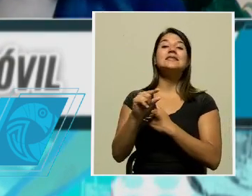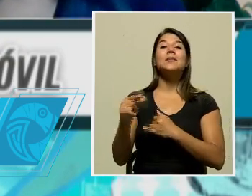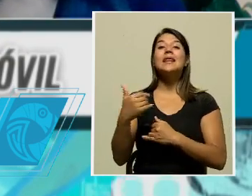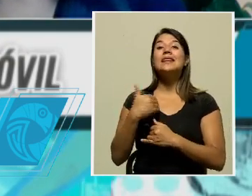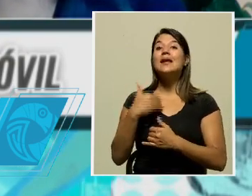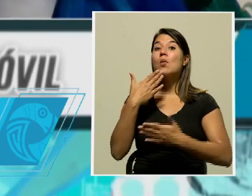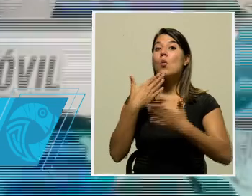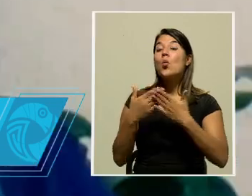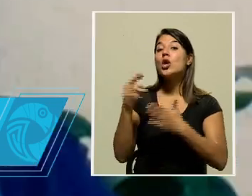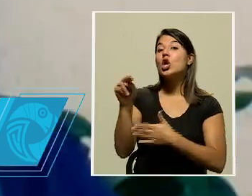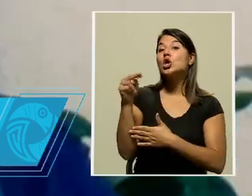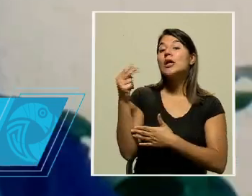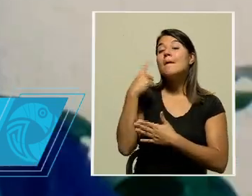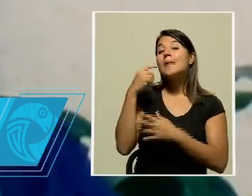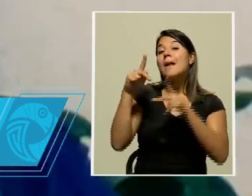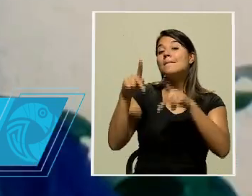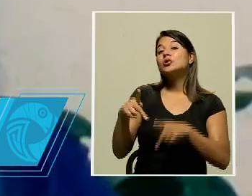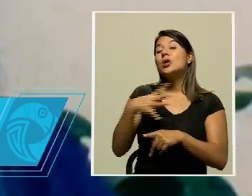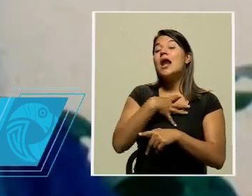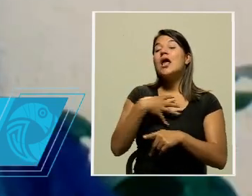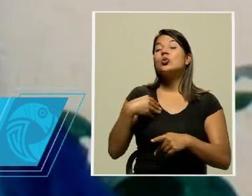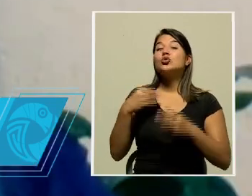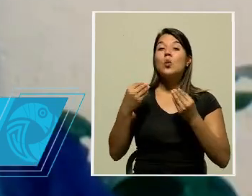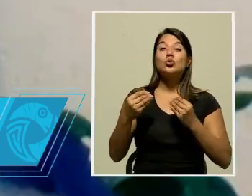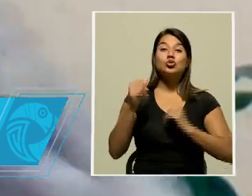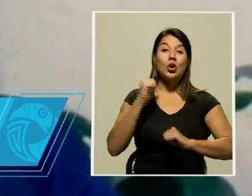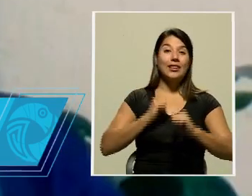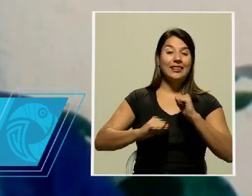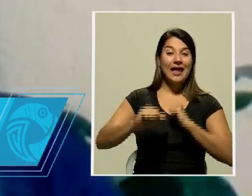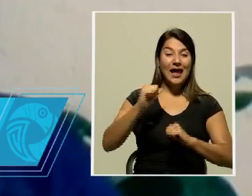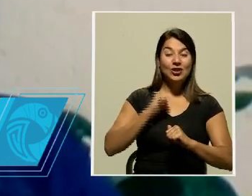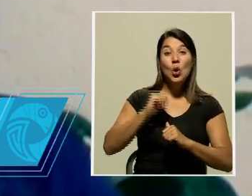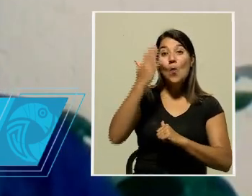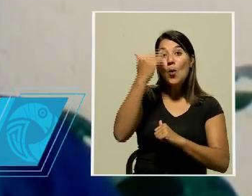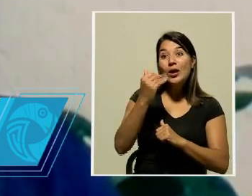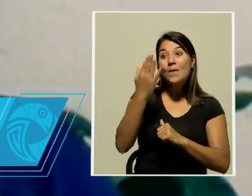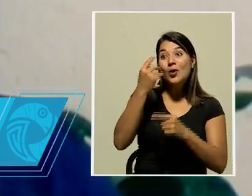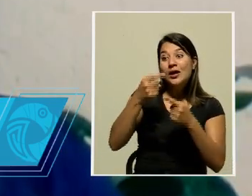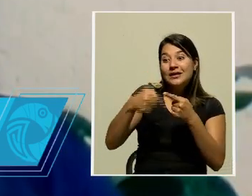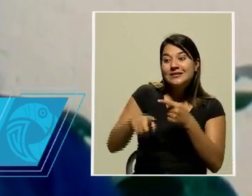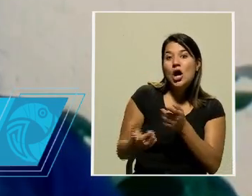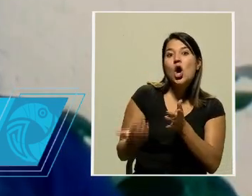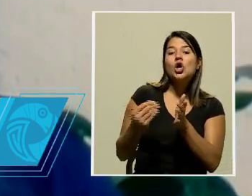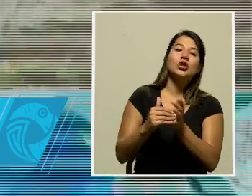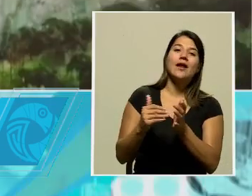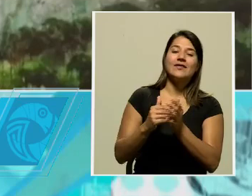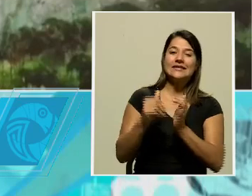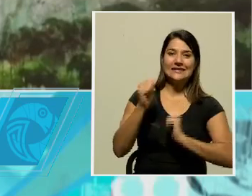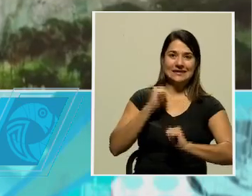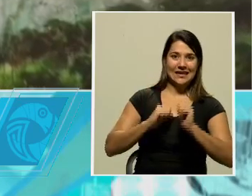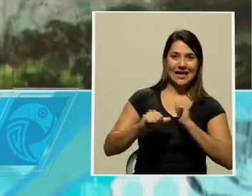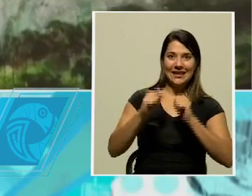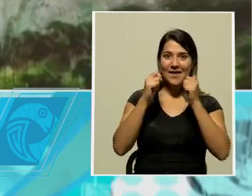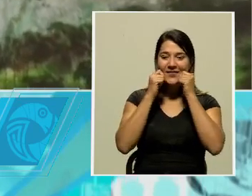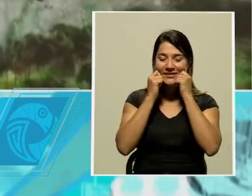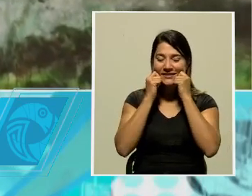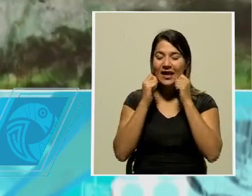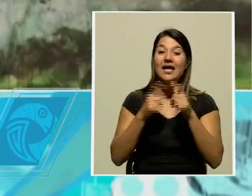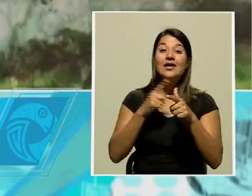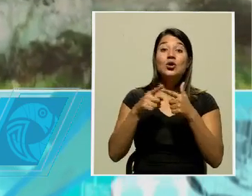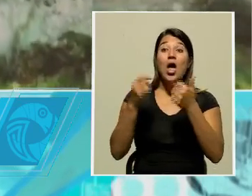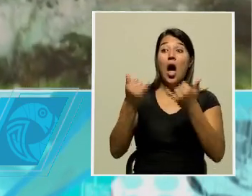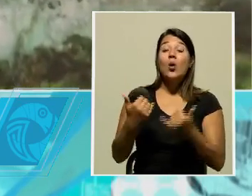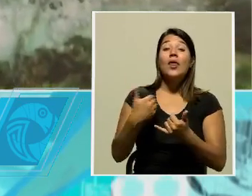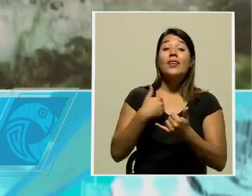una muy buena noticia para los amantes del teatro porque se retorna a las obras presenciales. En este caso vamos a